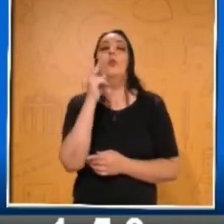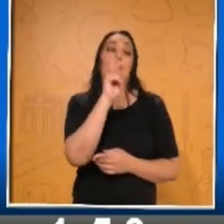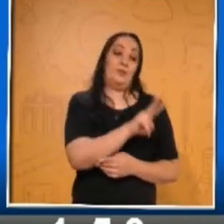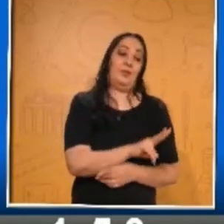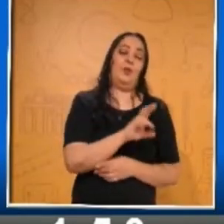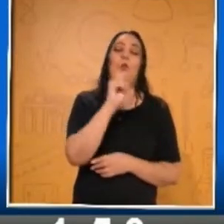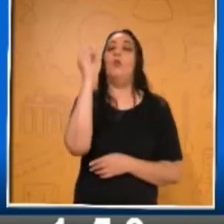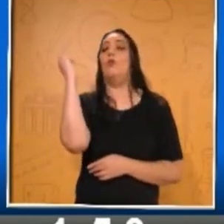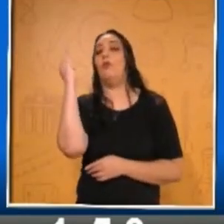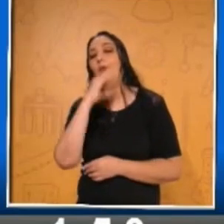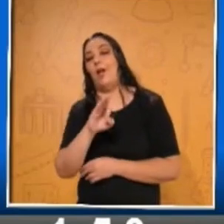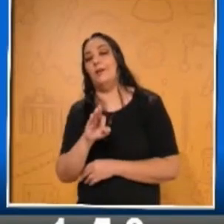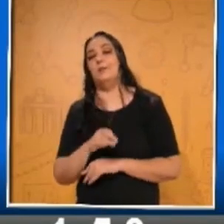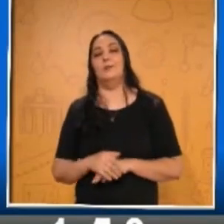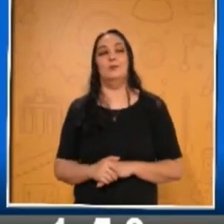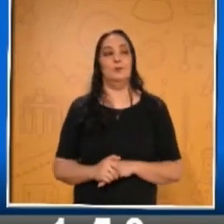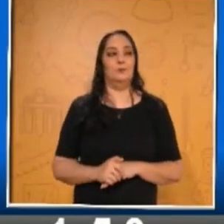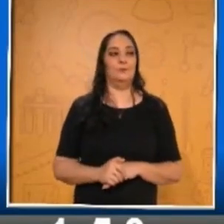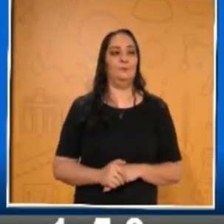falso?